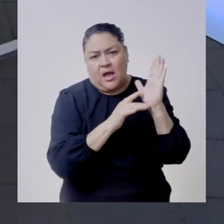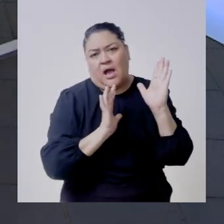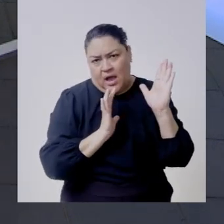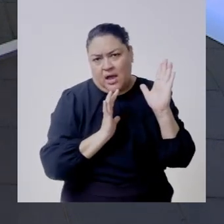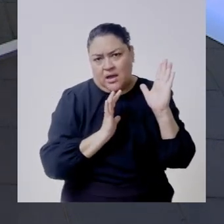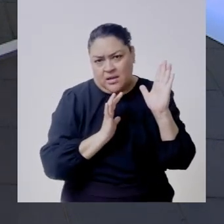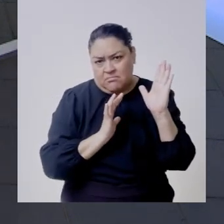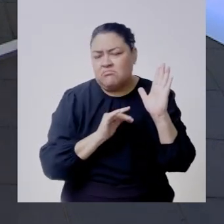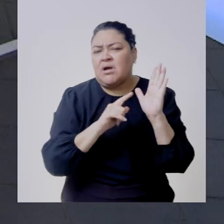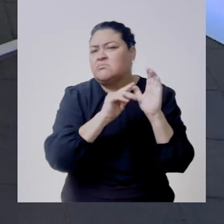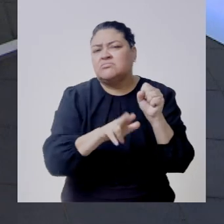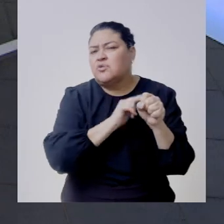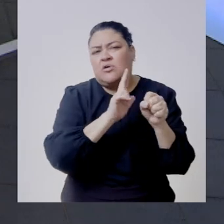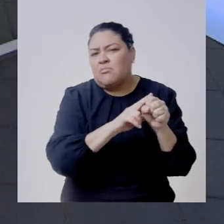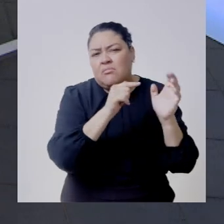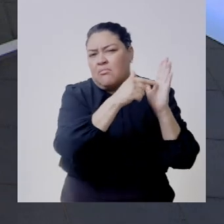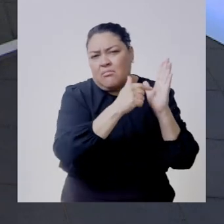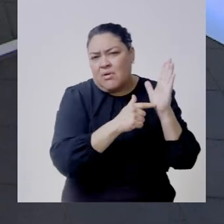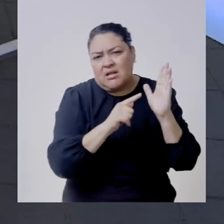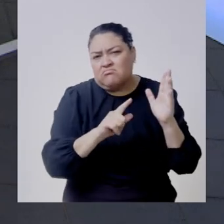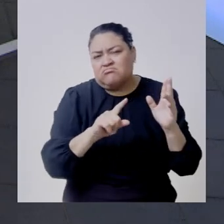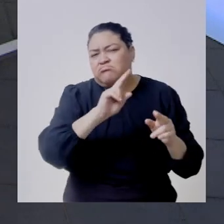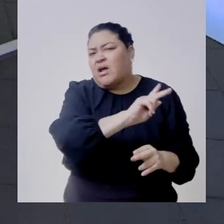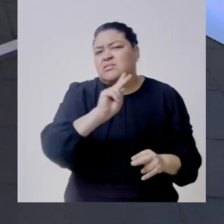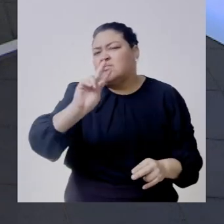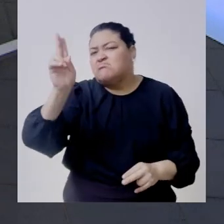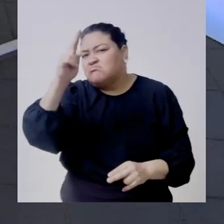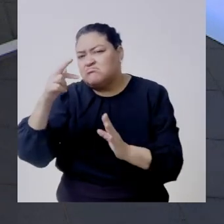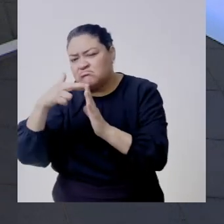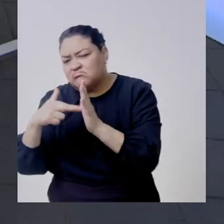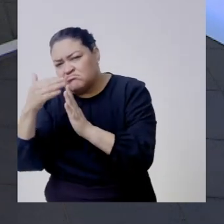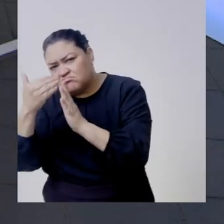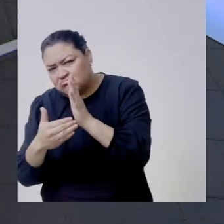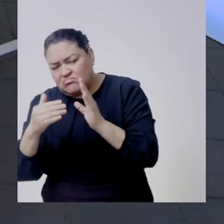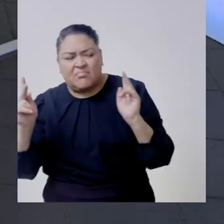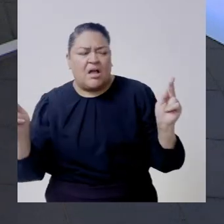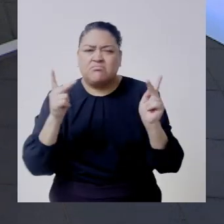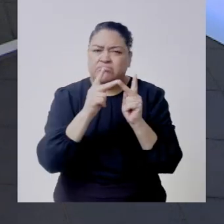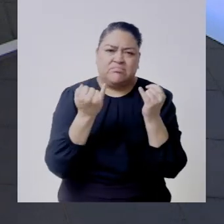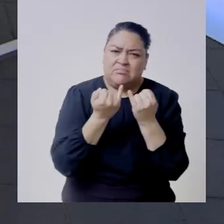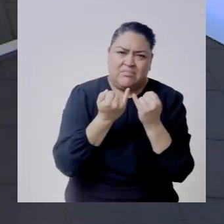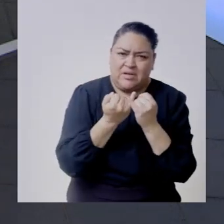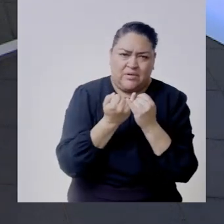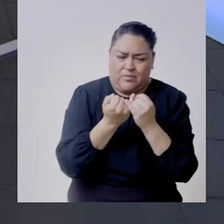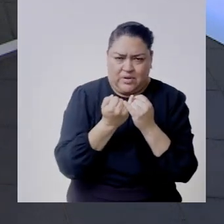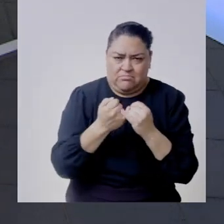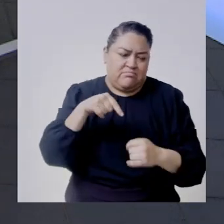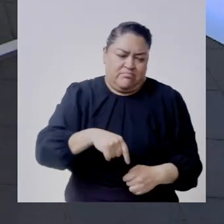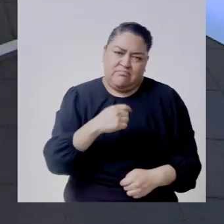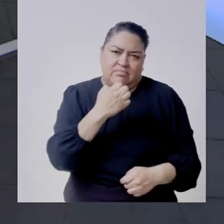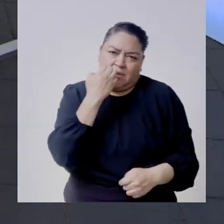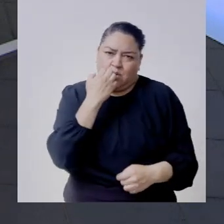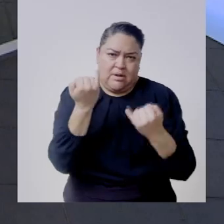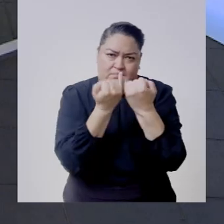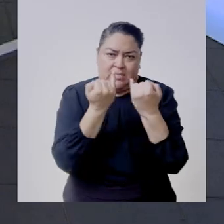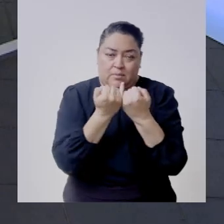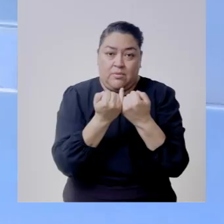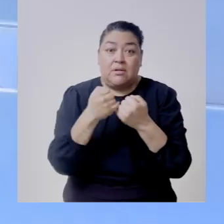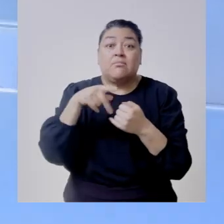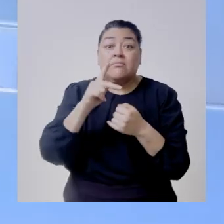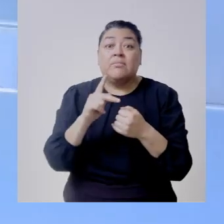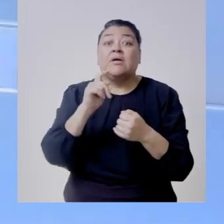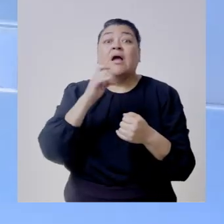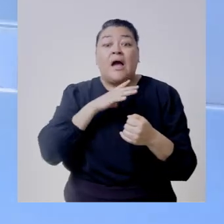cumplir pero en mi académicos o como cualquier universidad tienen sus posgrados requisitos académicos nosotros también los tenemos